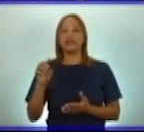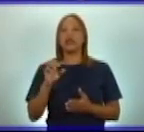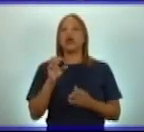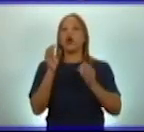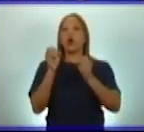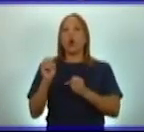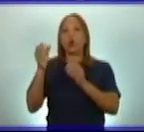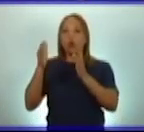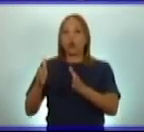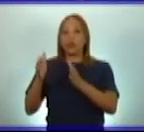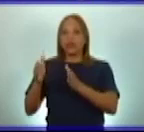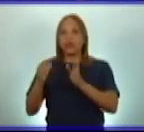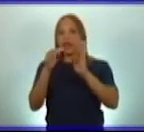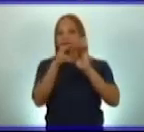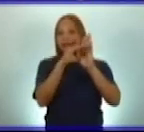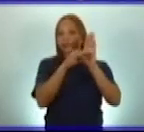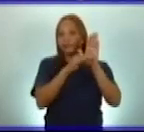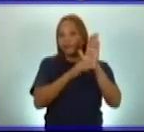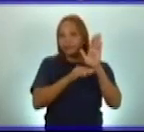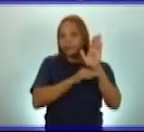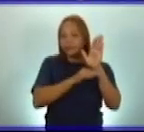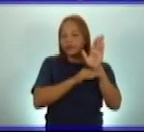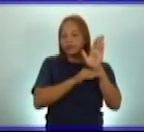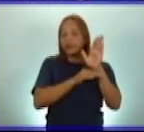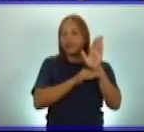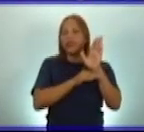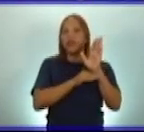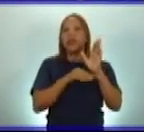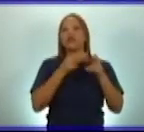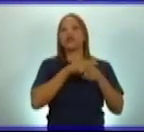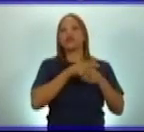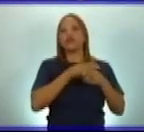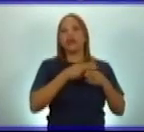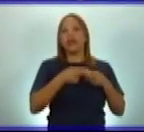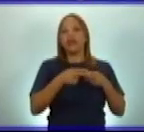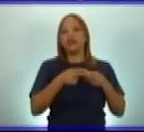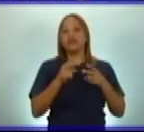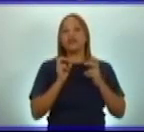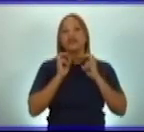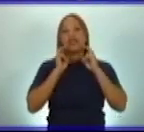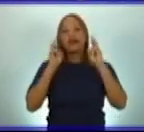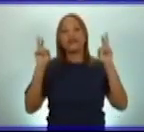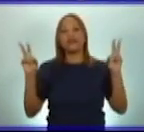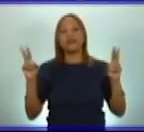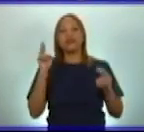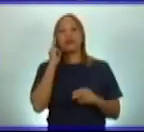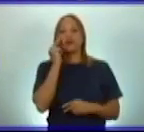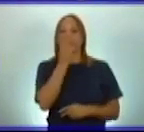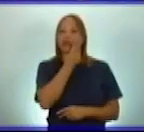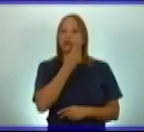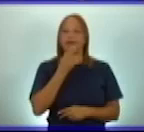cronológicamente los siguientes hechos de la vida de José Martí.